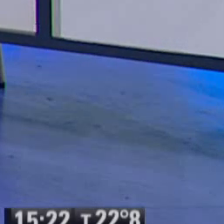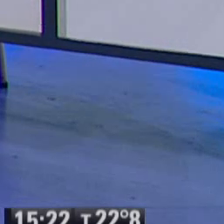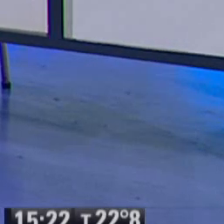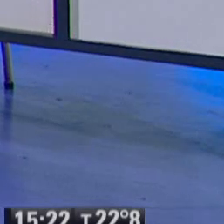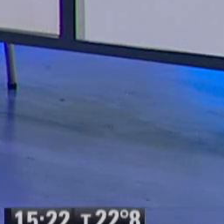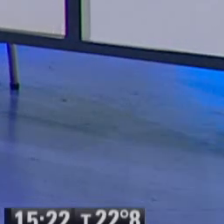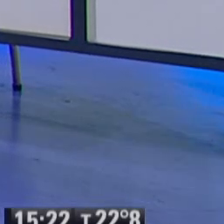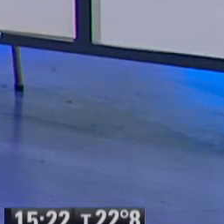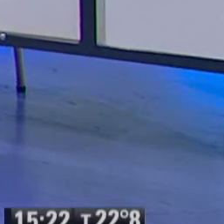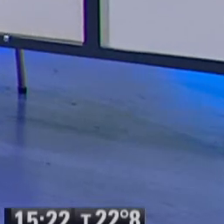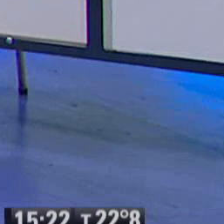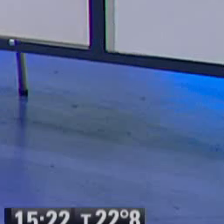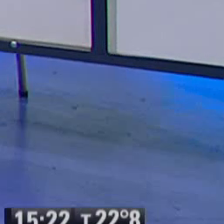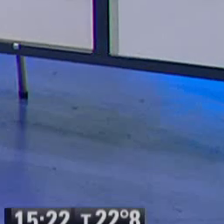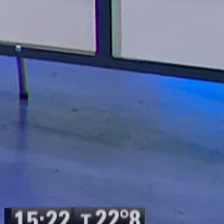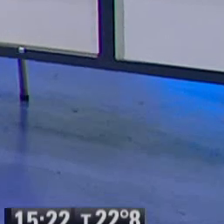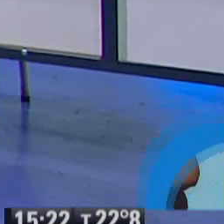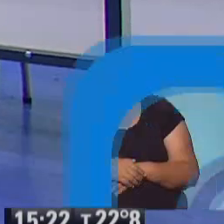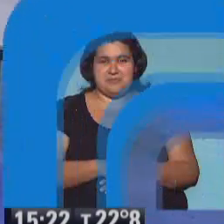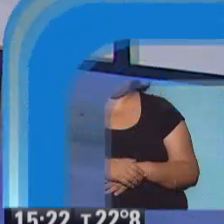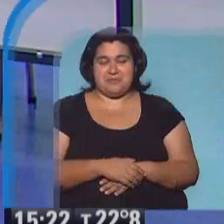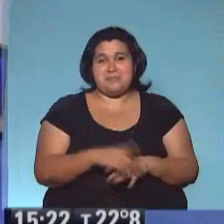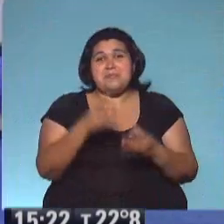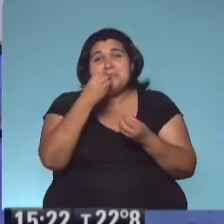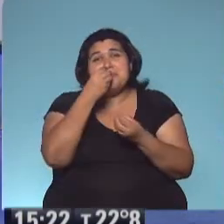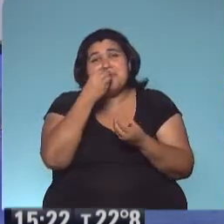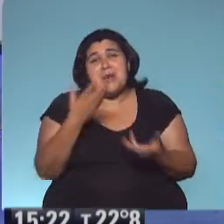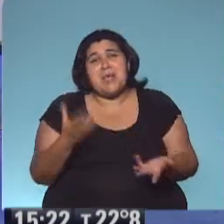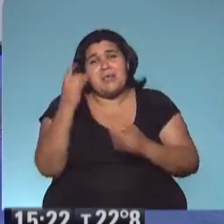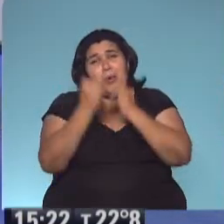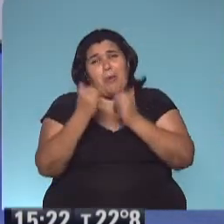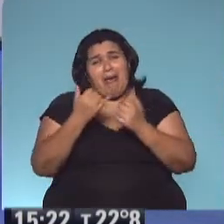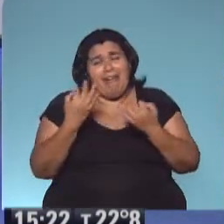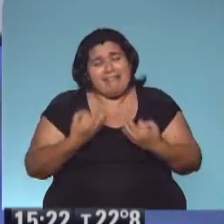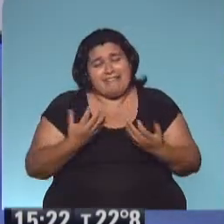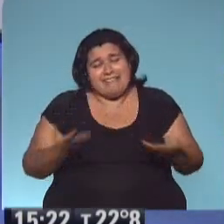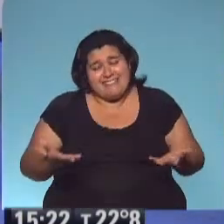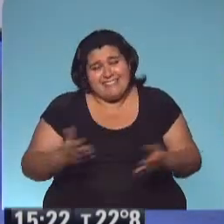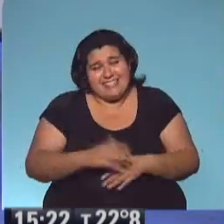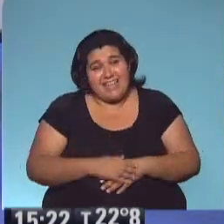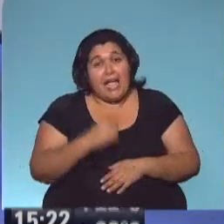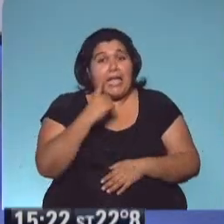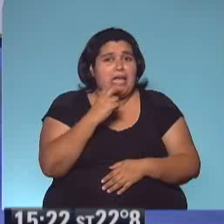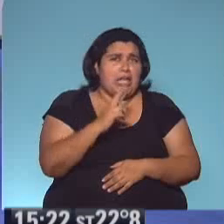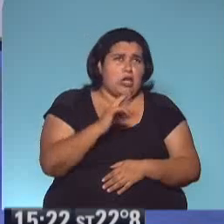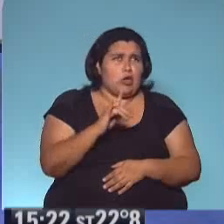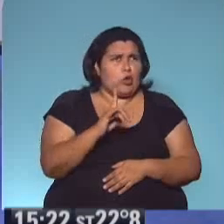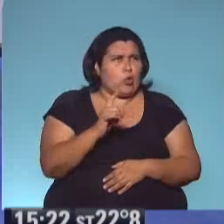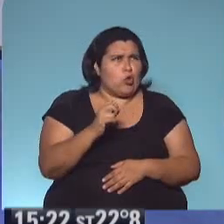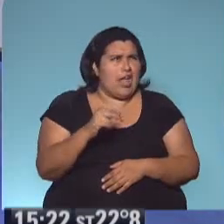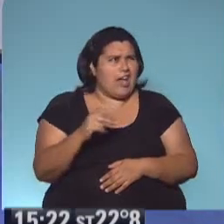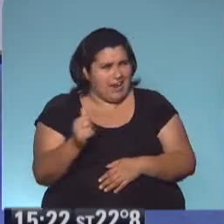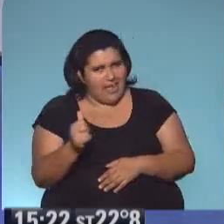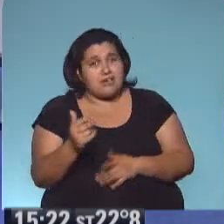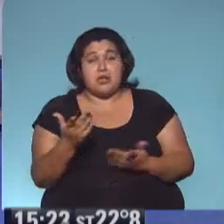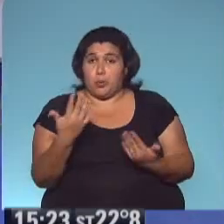¡Oh, qué lindo! ¿Te gustó? cuento de ogronte y virulana. No. Irulana. Ah, irulana. Irulana. Me